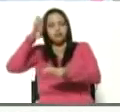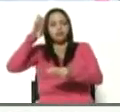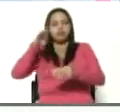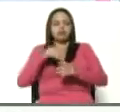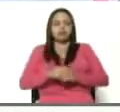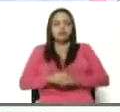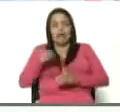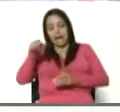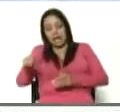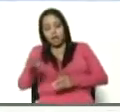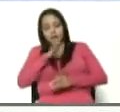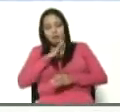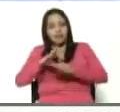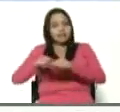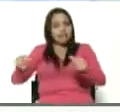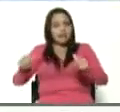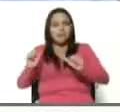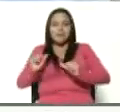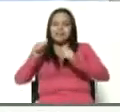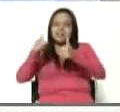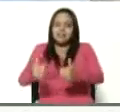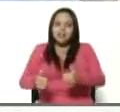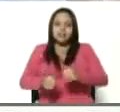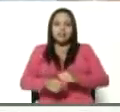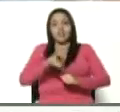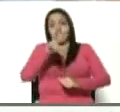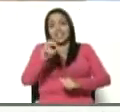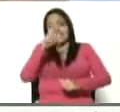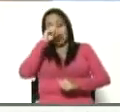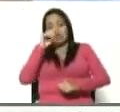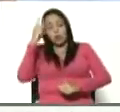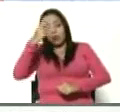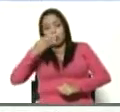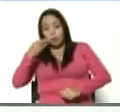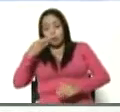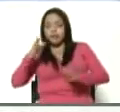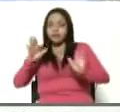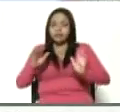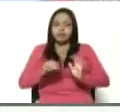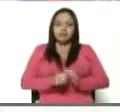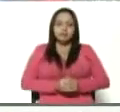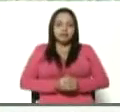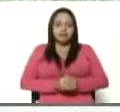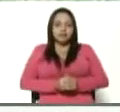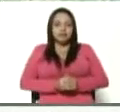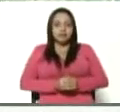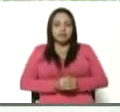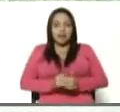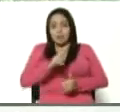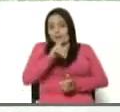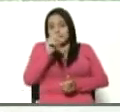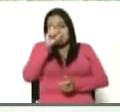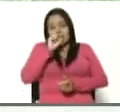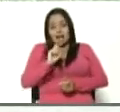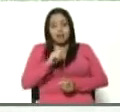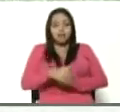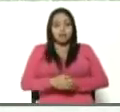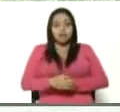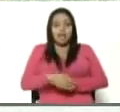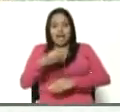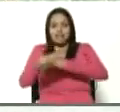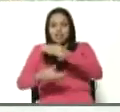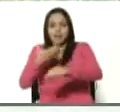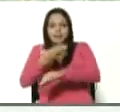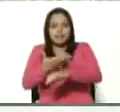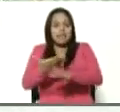tiene su tierra, chica, para arrancar 20 años, ah, la altellería en 20 años produciendo una piña, hay que